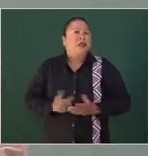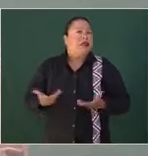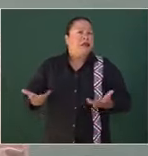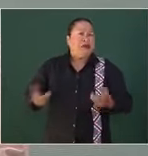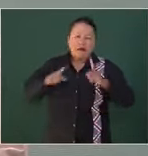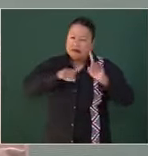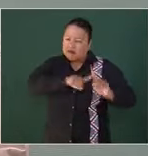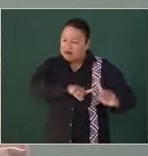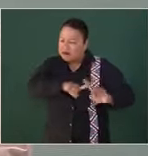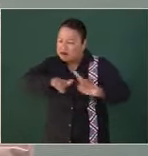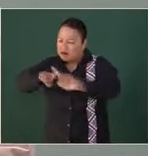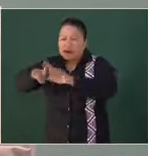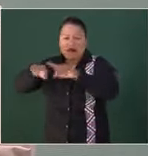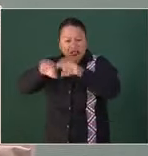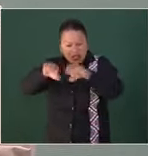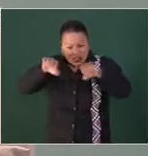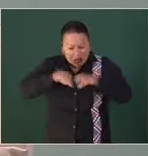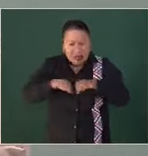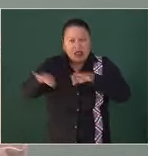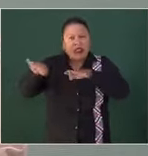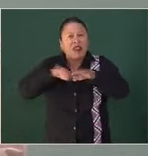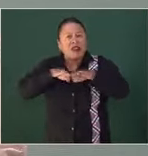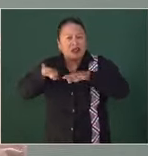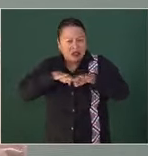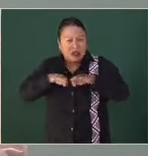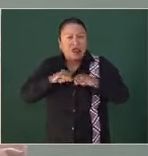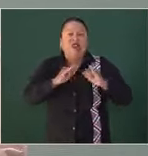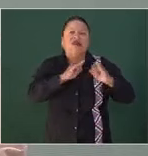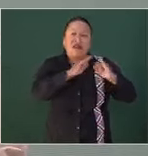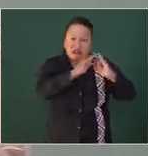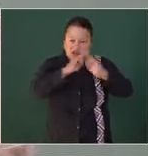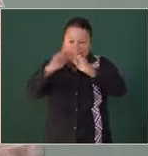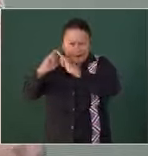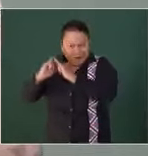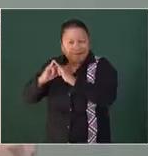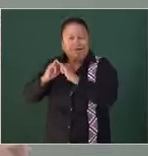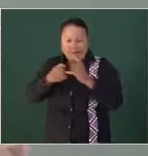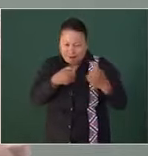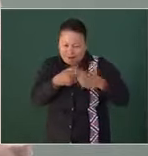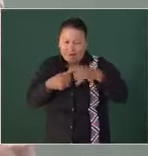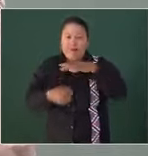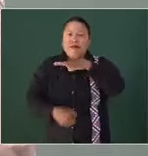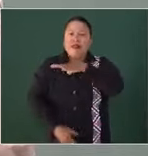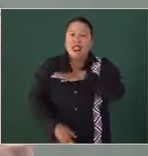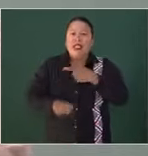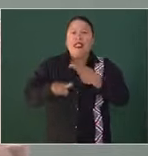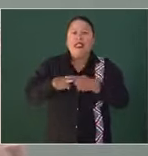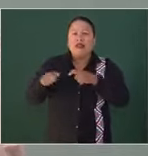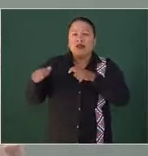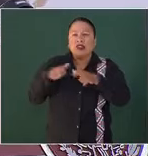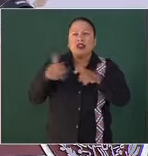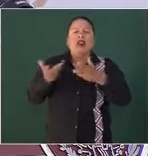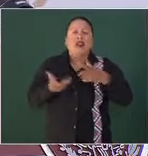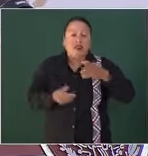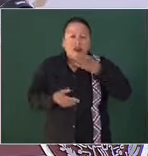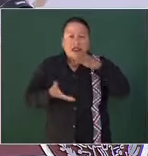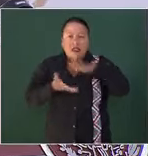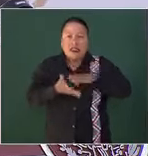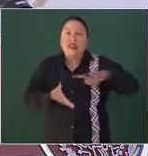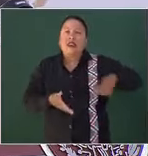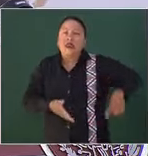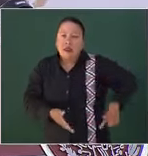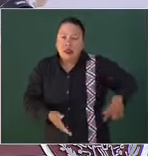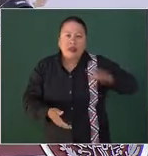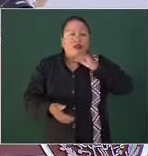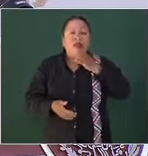en fin, todo el gabinete interinstitucional que coordina la Secretaría de Gobernación y la